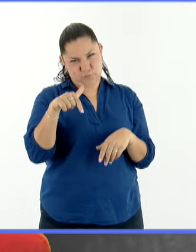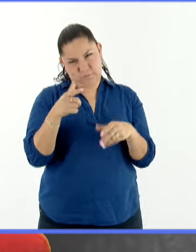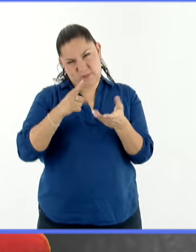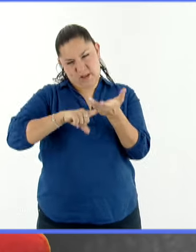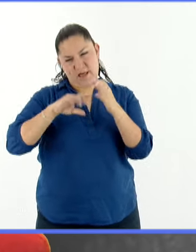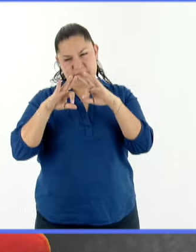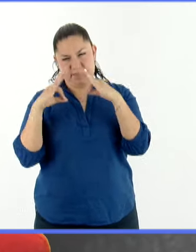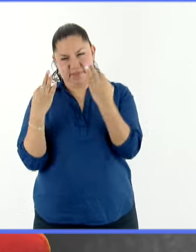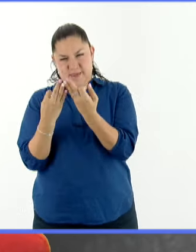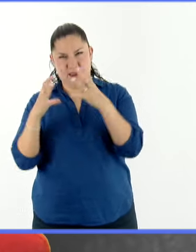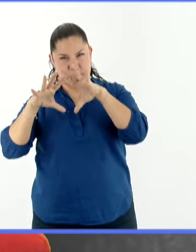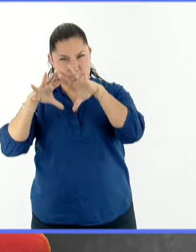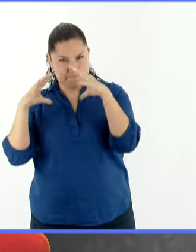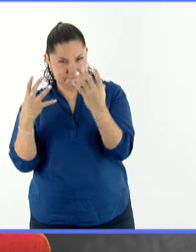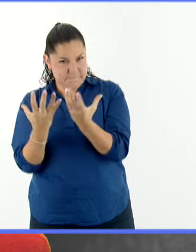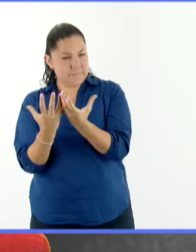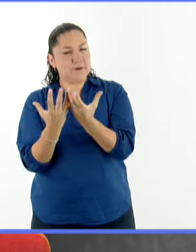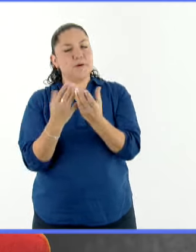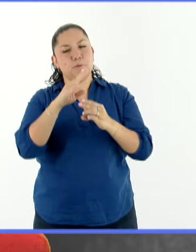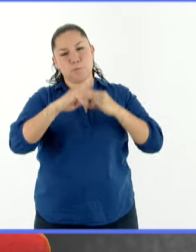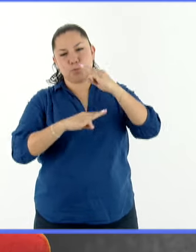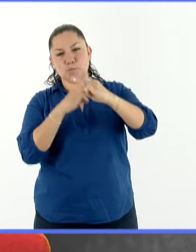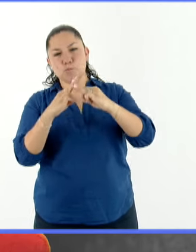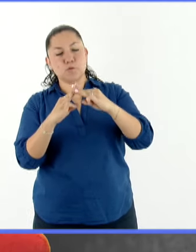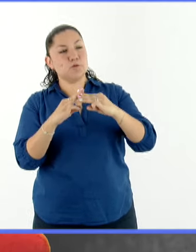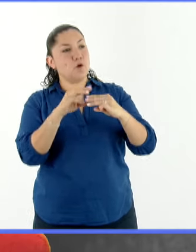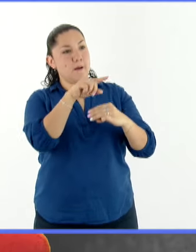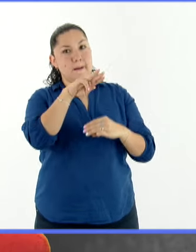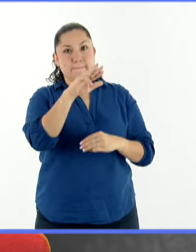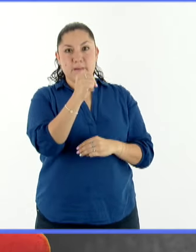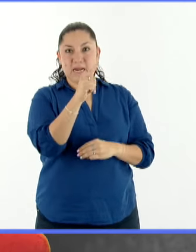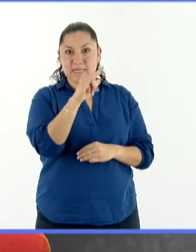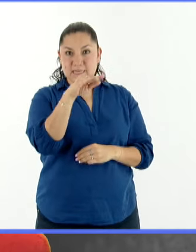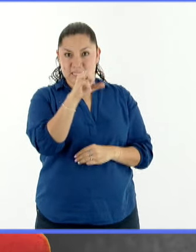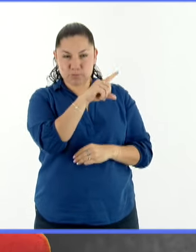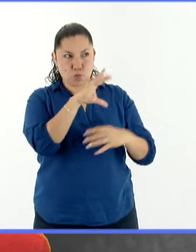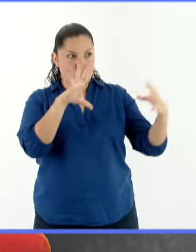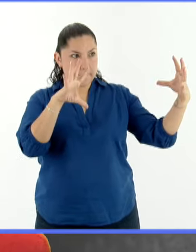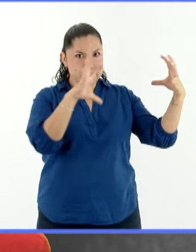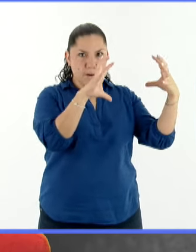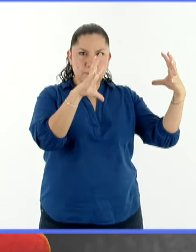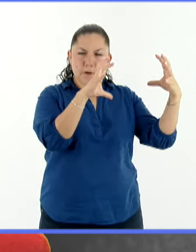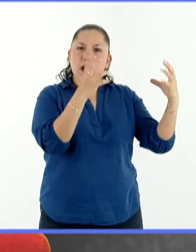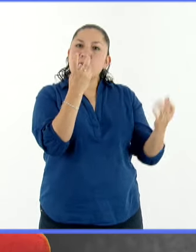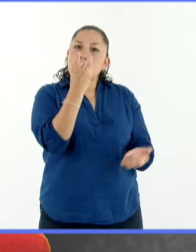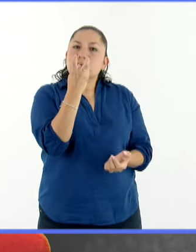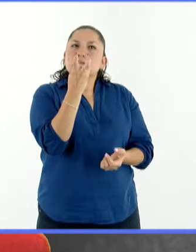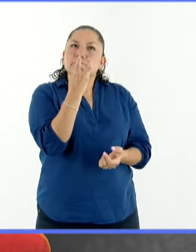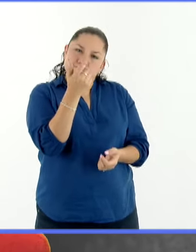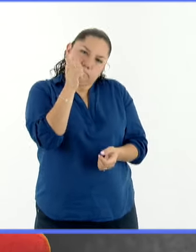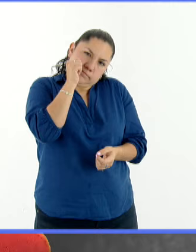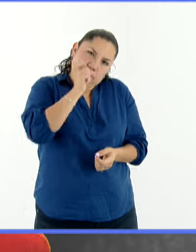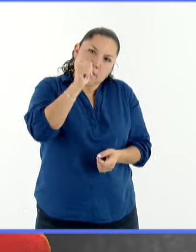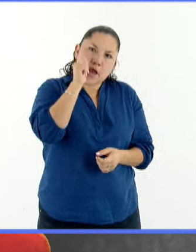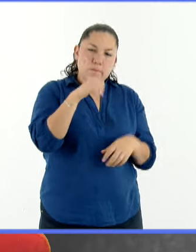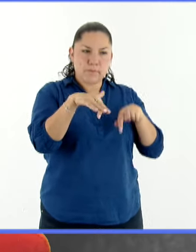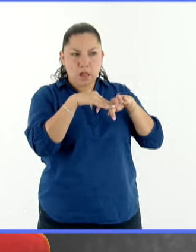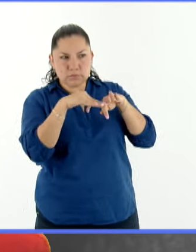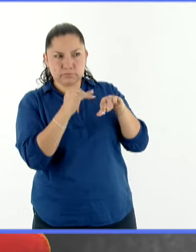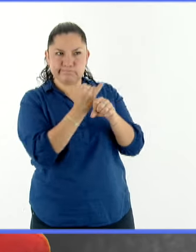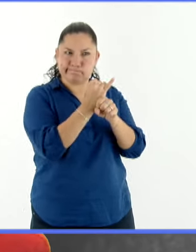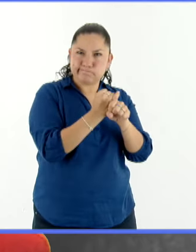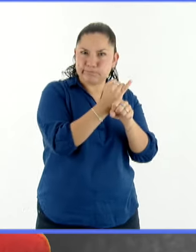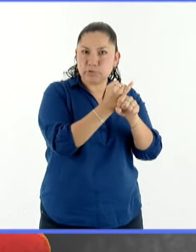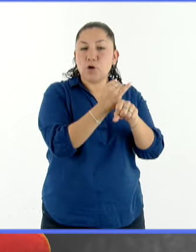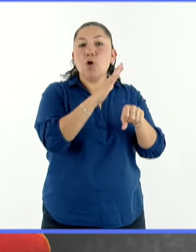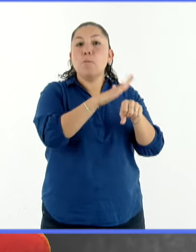magnético de la Tierra, el interés es, y bueno, por eso se está monitoreando continuamente, el interés es porque tienen efectos